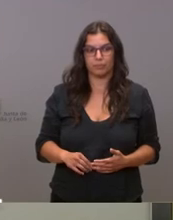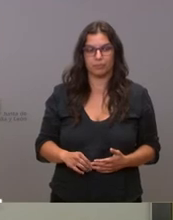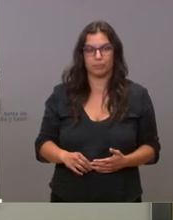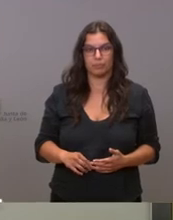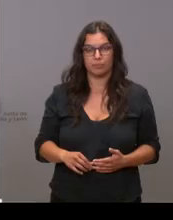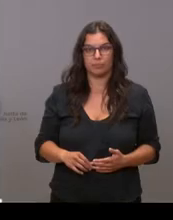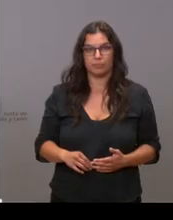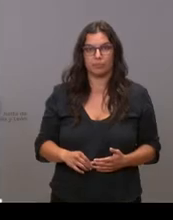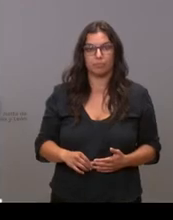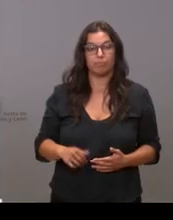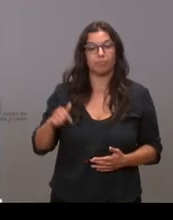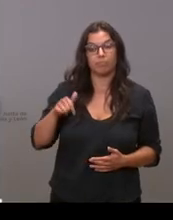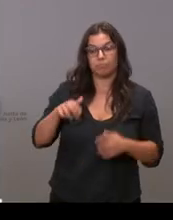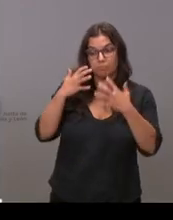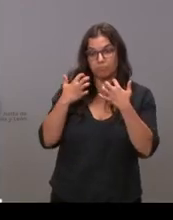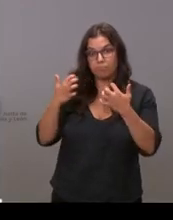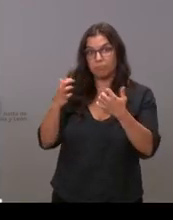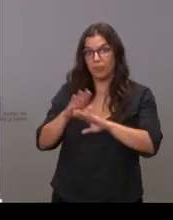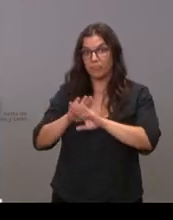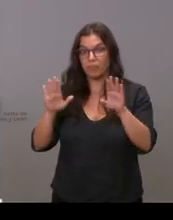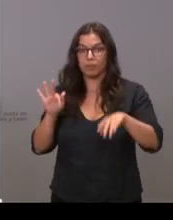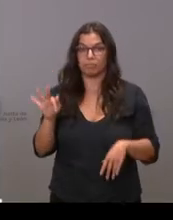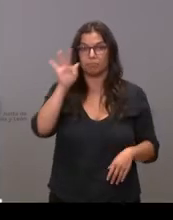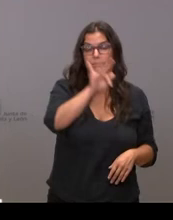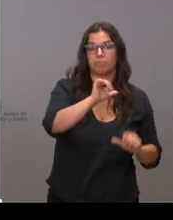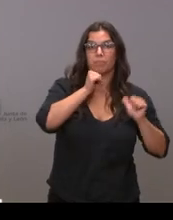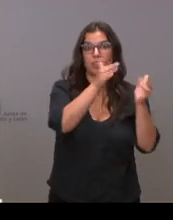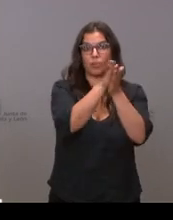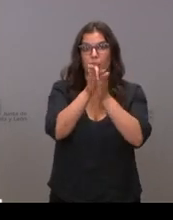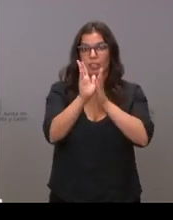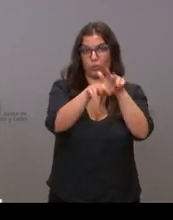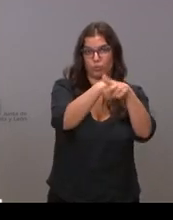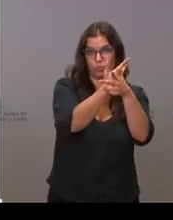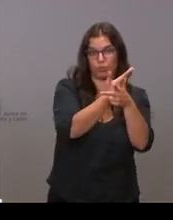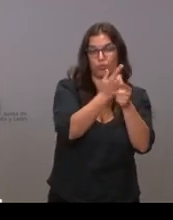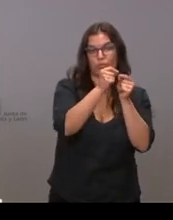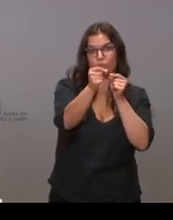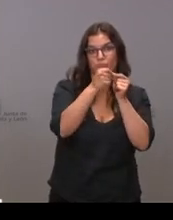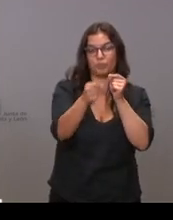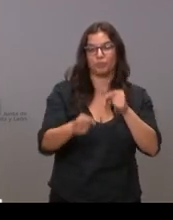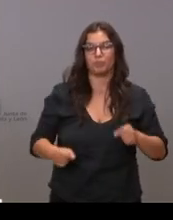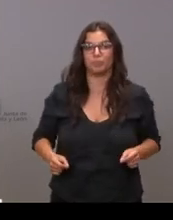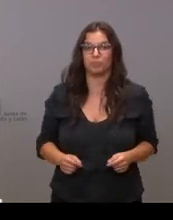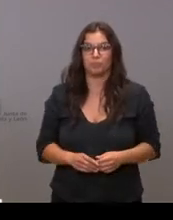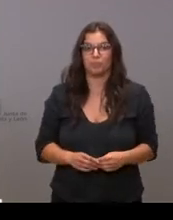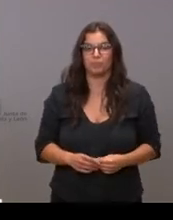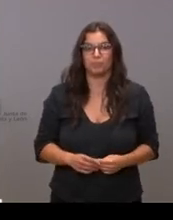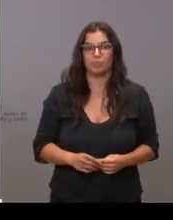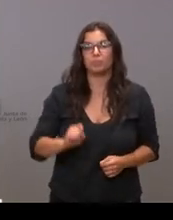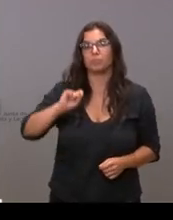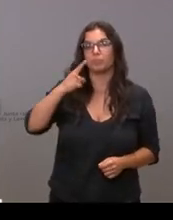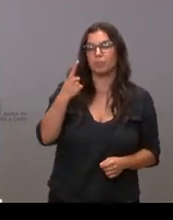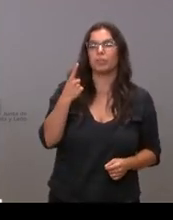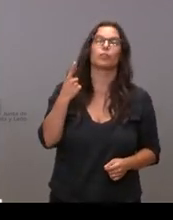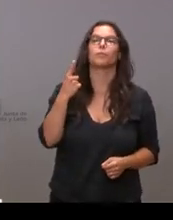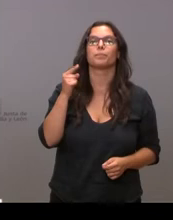si no tenemos más preguntas en la sala vamos a dar paso a nuestros compañeros que nos siguen por videoconferencia empezamos con